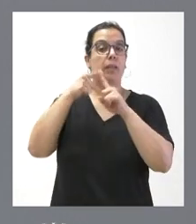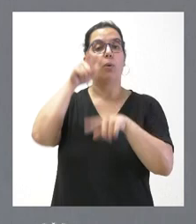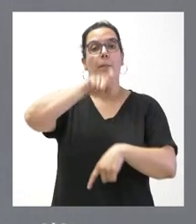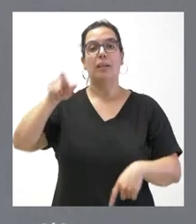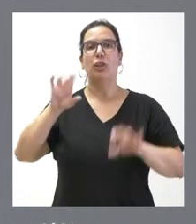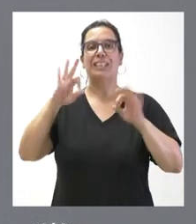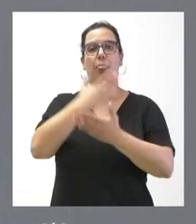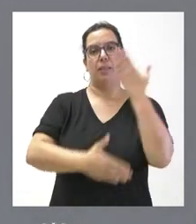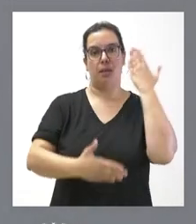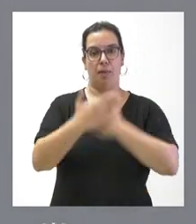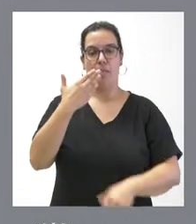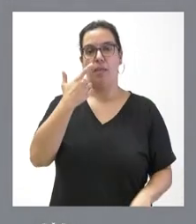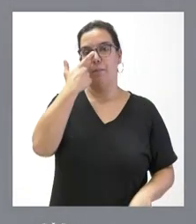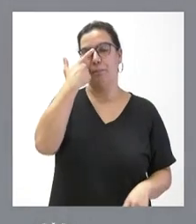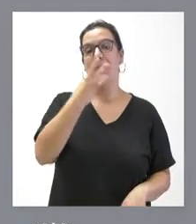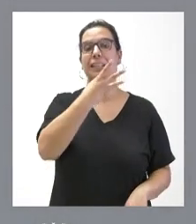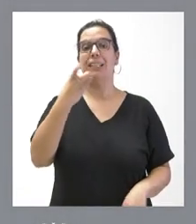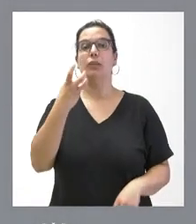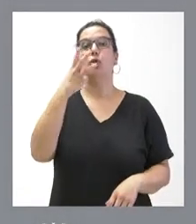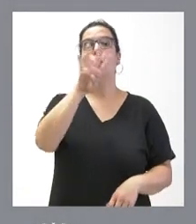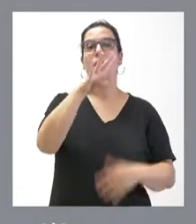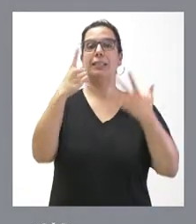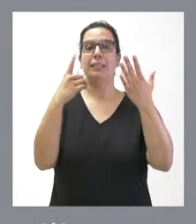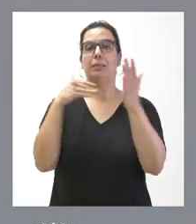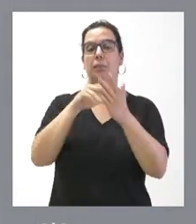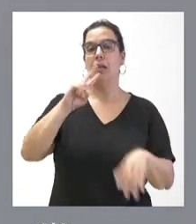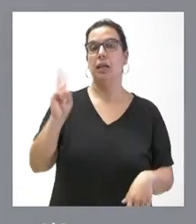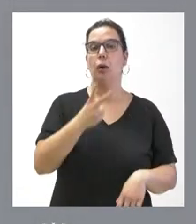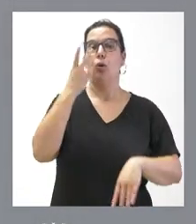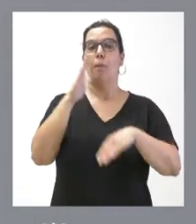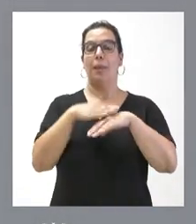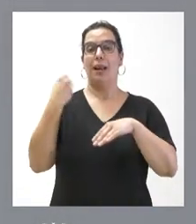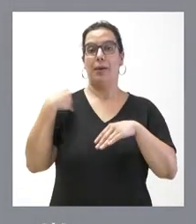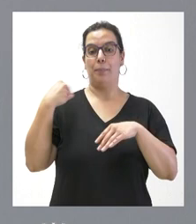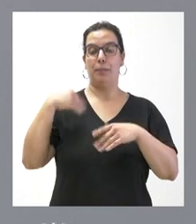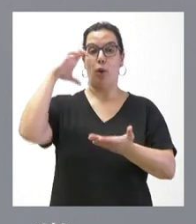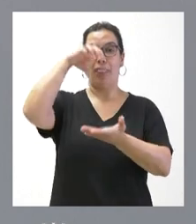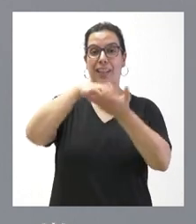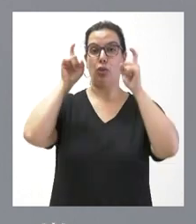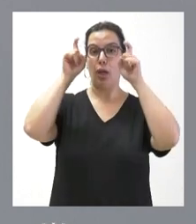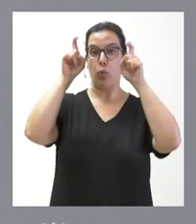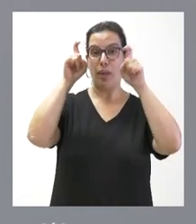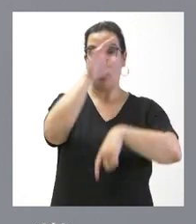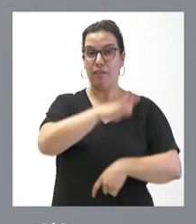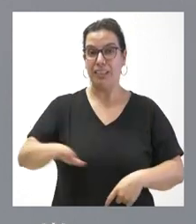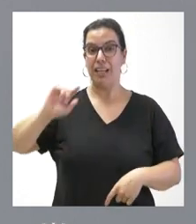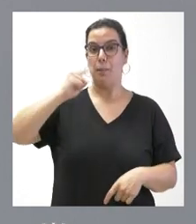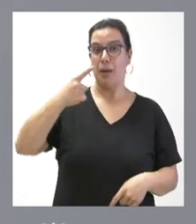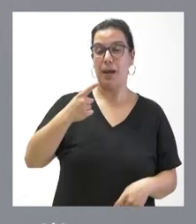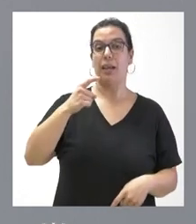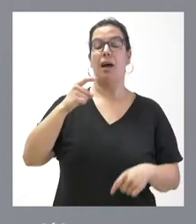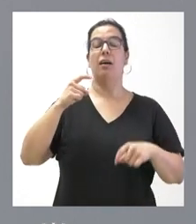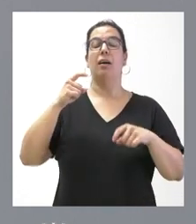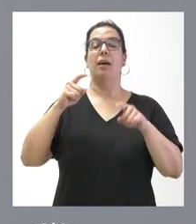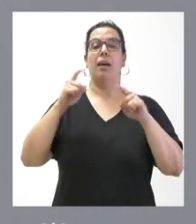discapacidad. 346.000 euros para sustituir la cubierta del Centro de Educación de Infantil y Primaria Ponce de León,